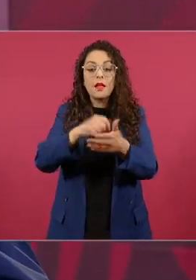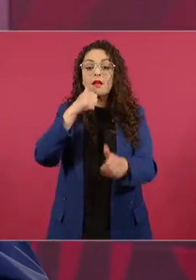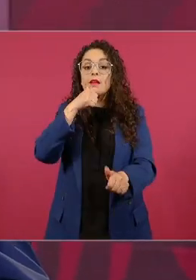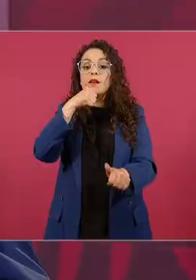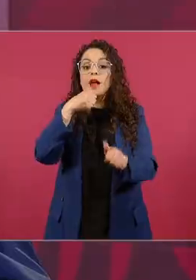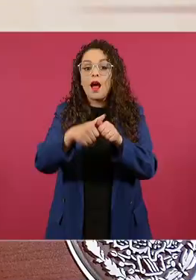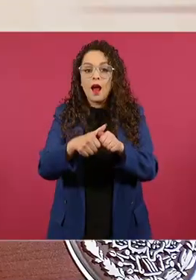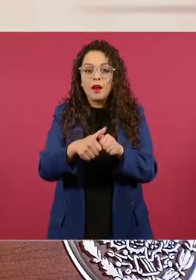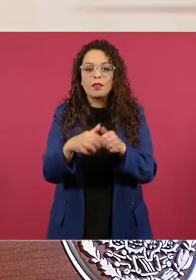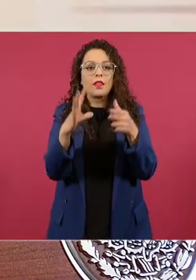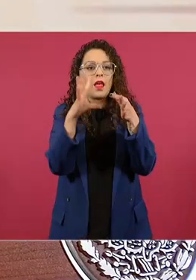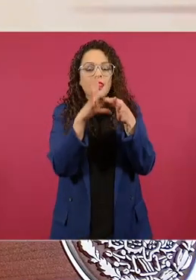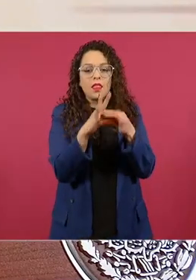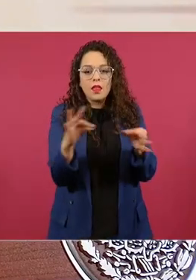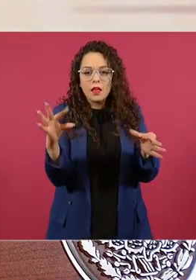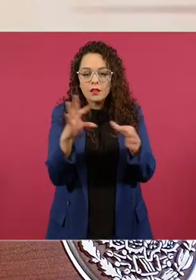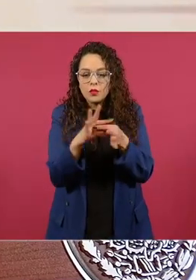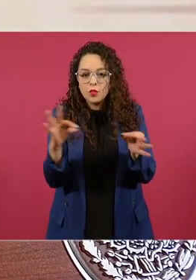discursos